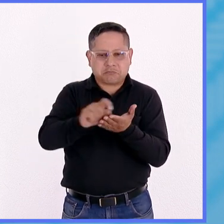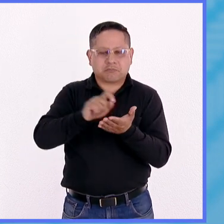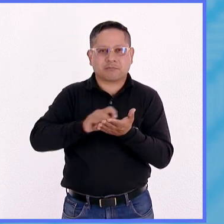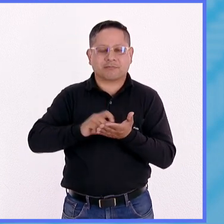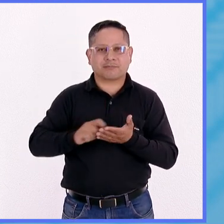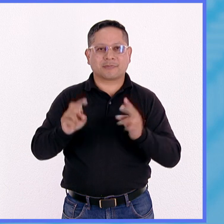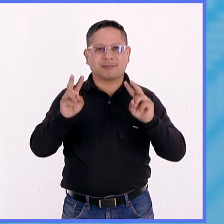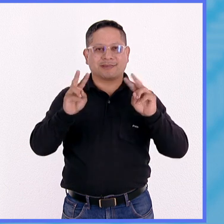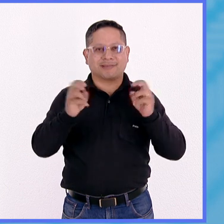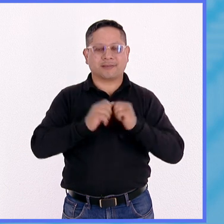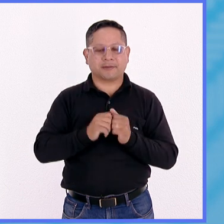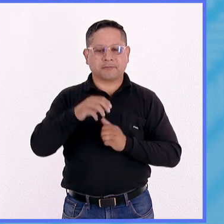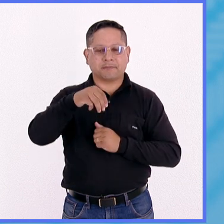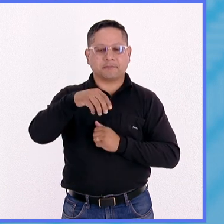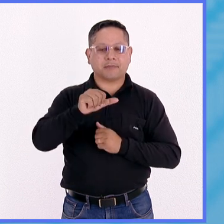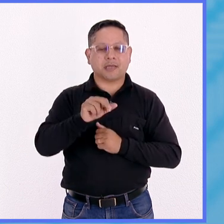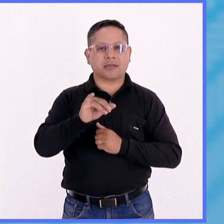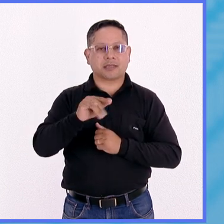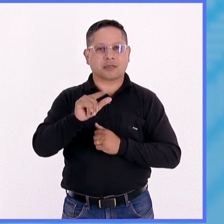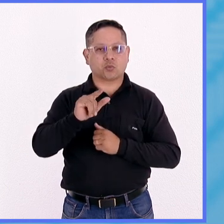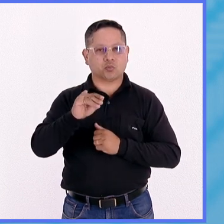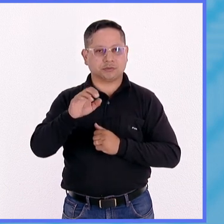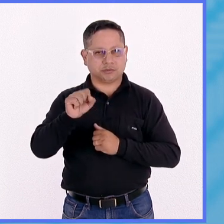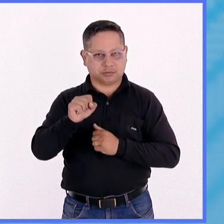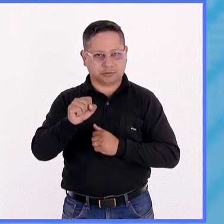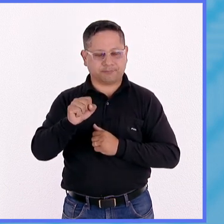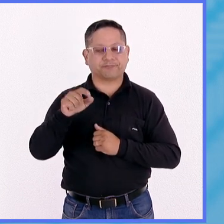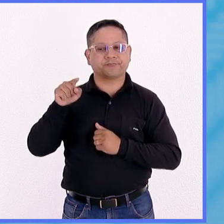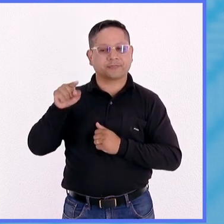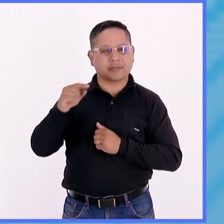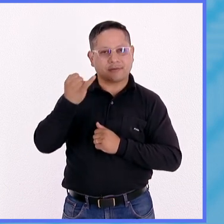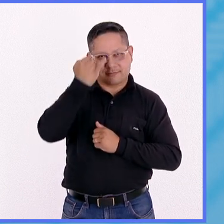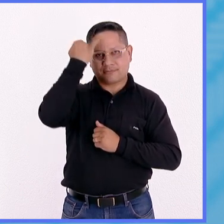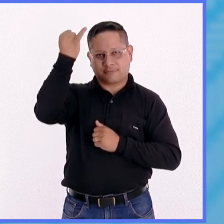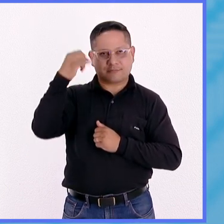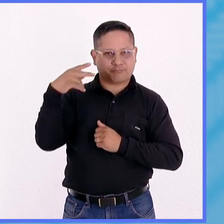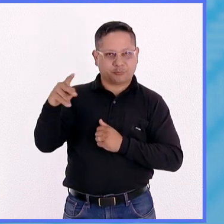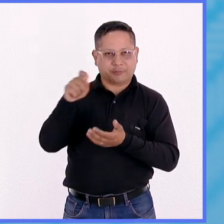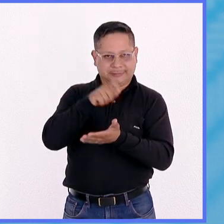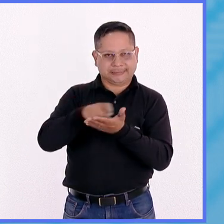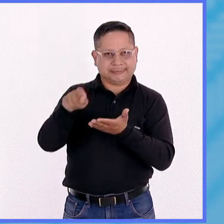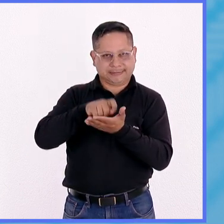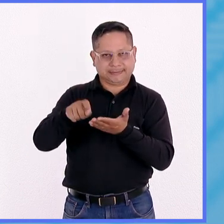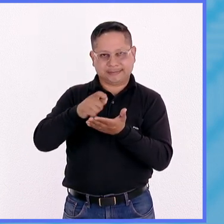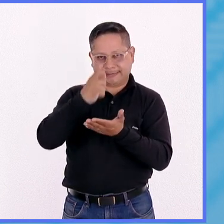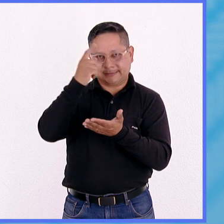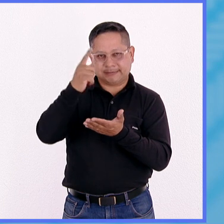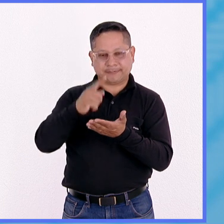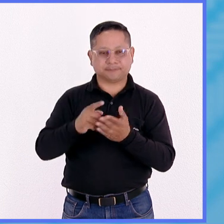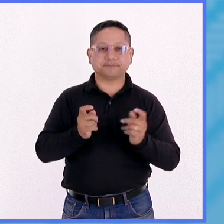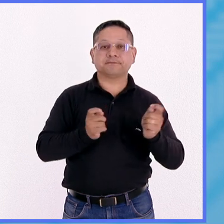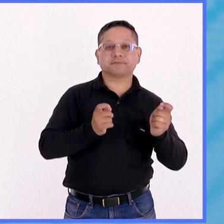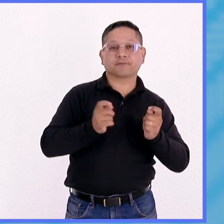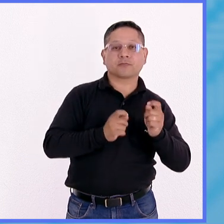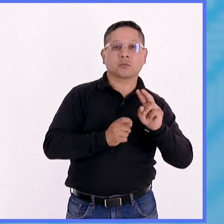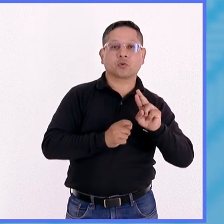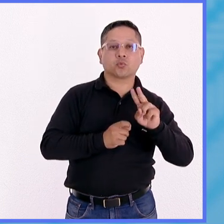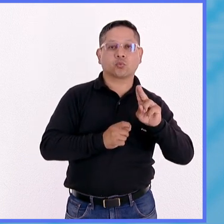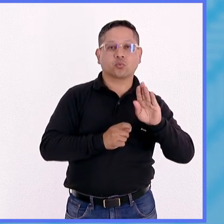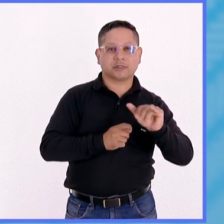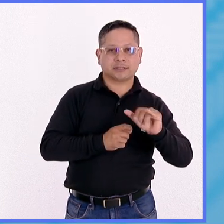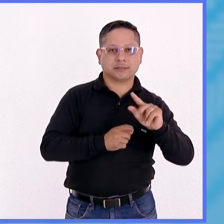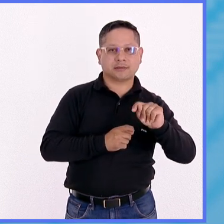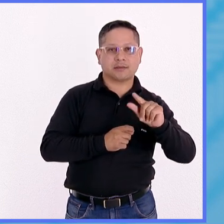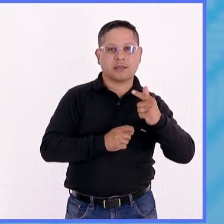Hombres, de la dramaturga María Luisa Ocampo, habla sobre los estragos de la Revolución y está dirigida por Ruby Tagle. Cuenta con las